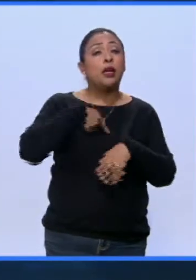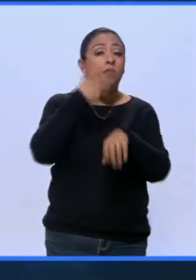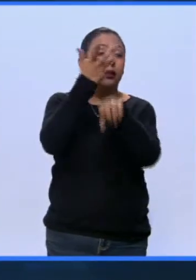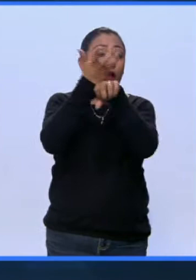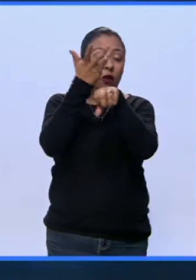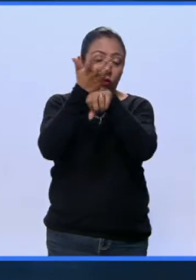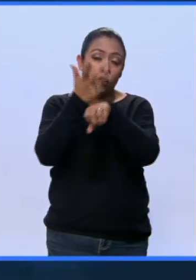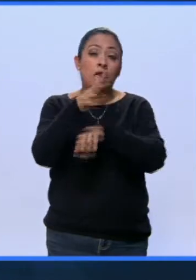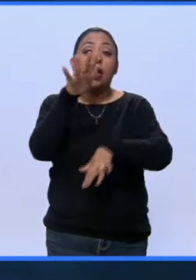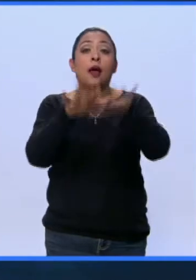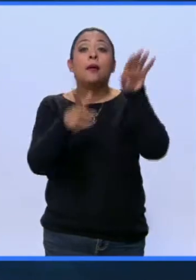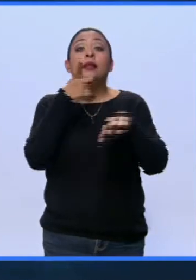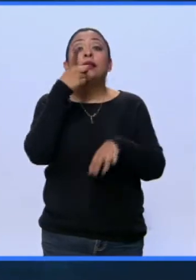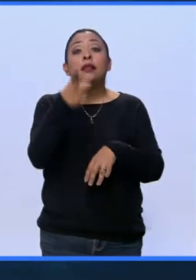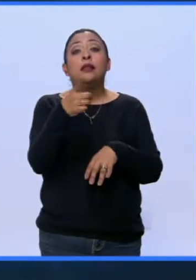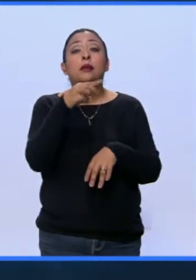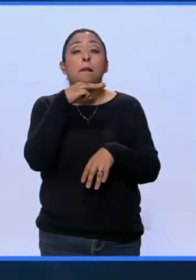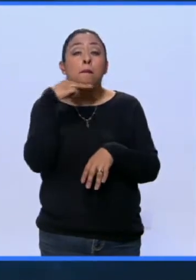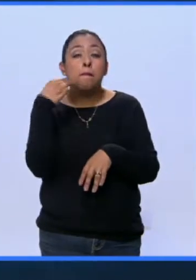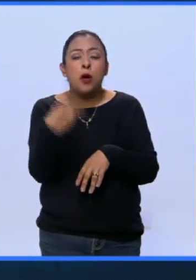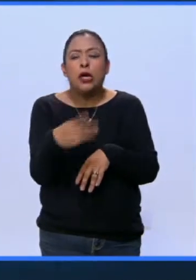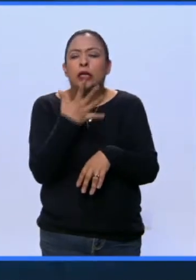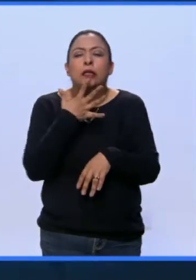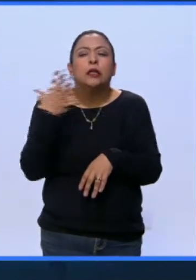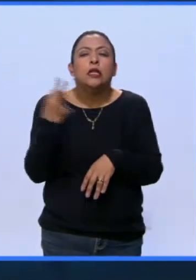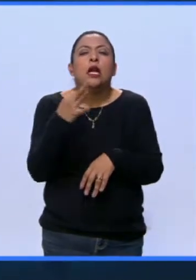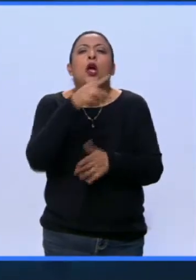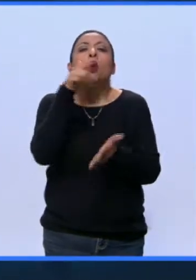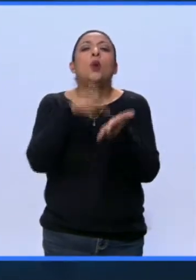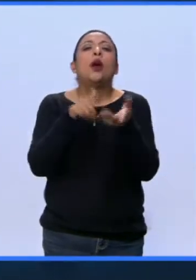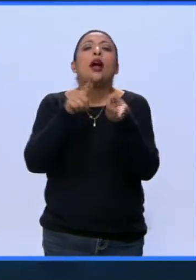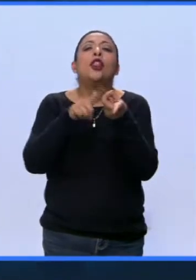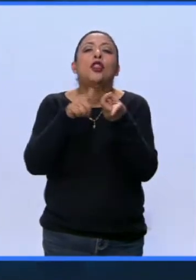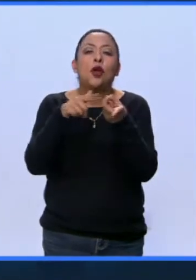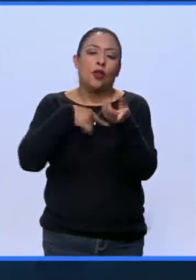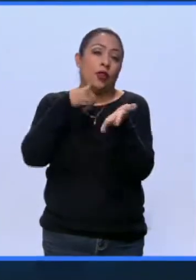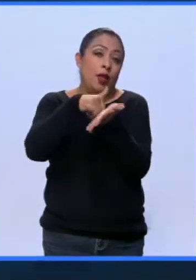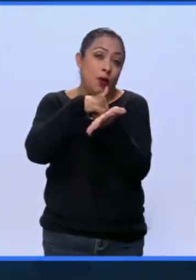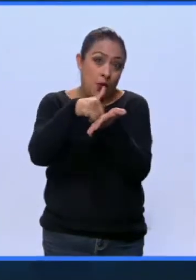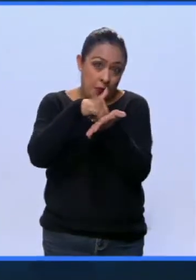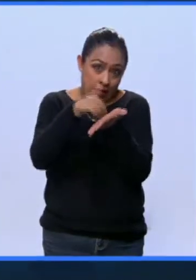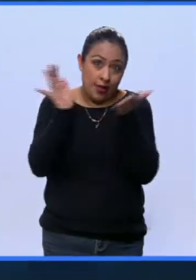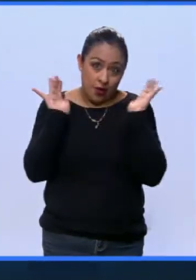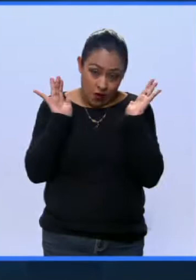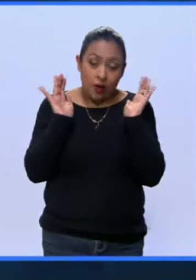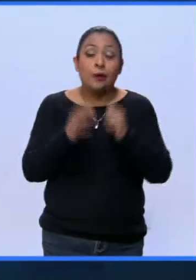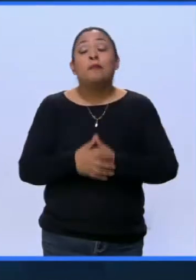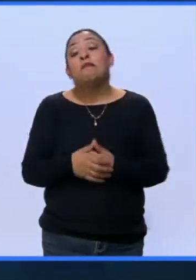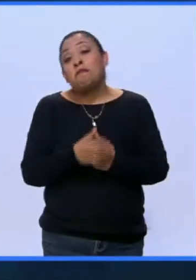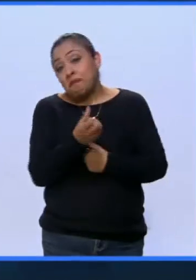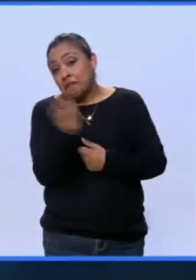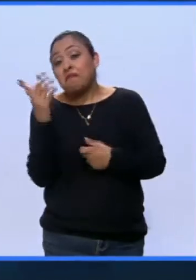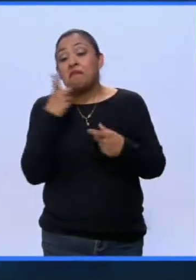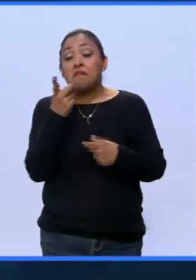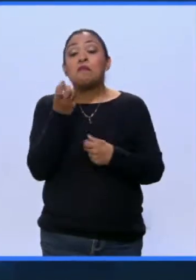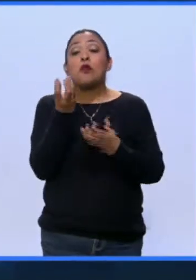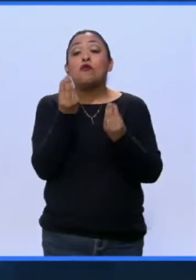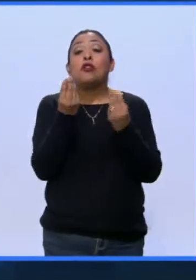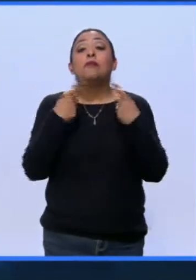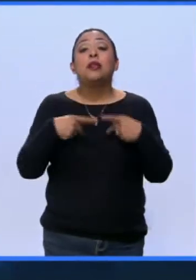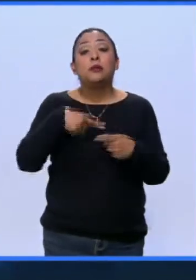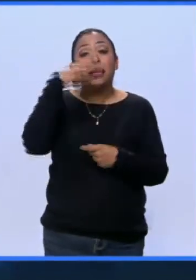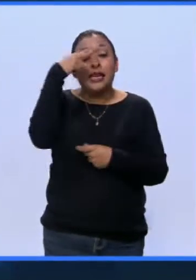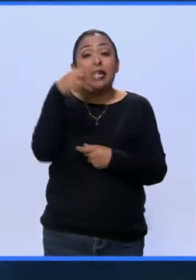Pues a veces dicen que el mejor mole se come en Nueva York, ¿no? Y en Boston hay otros, muchos mexicanos allá